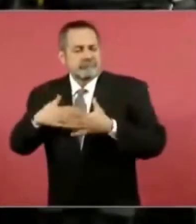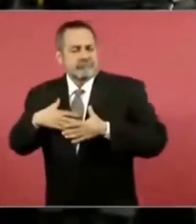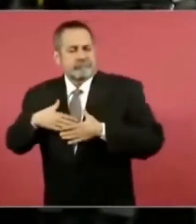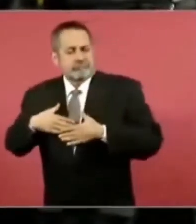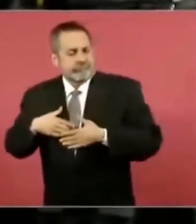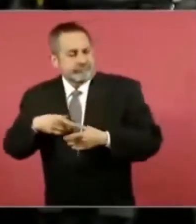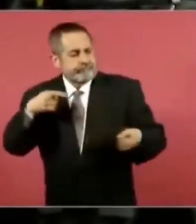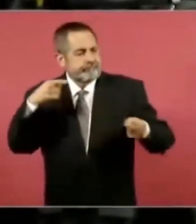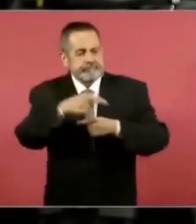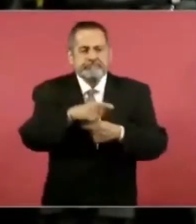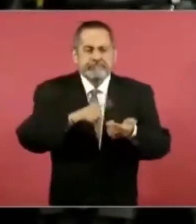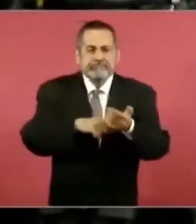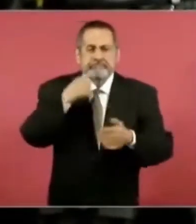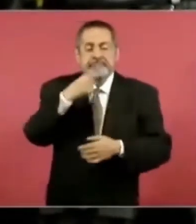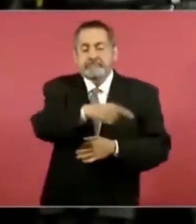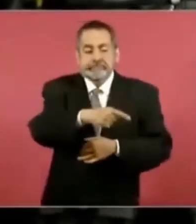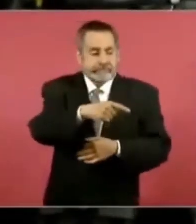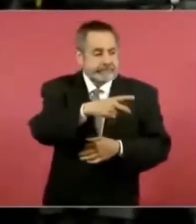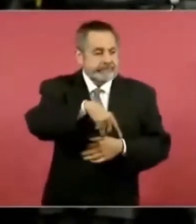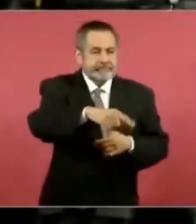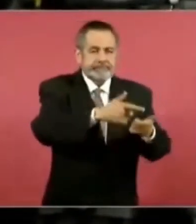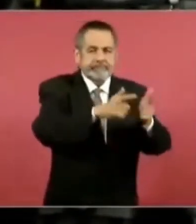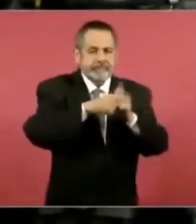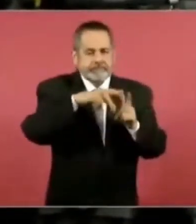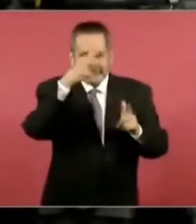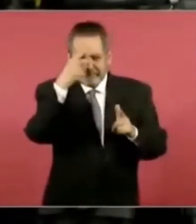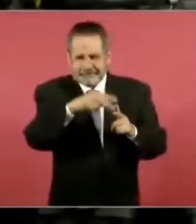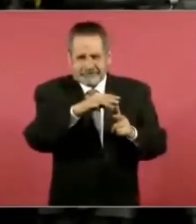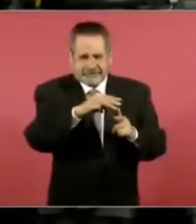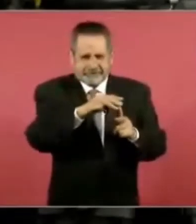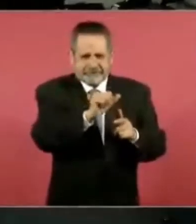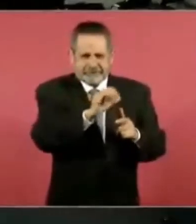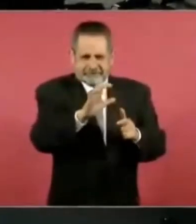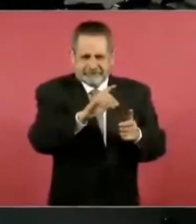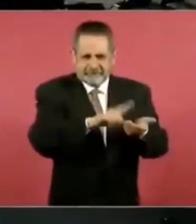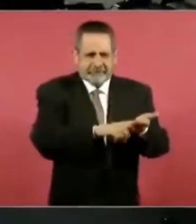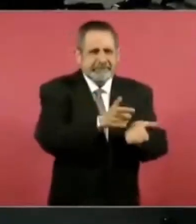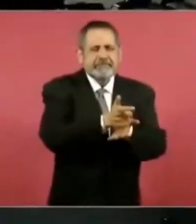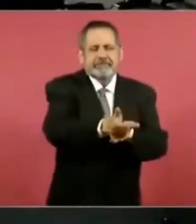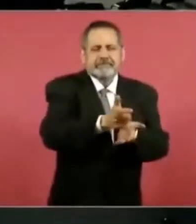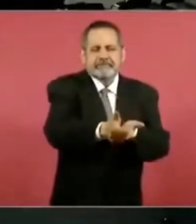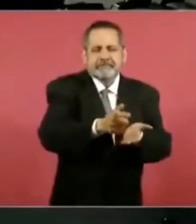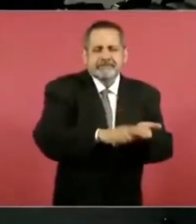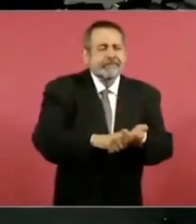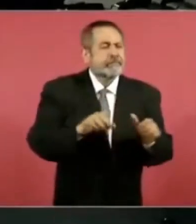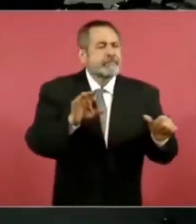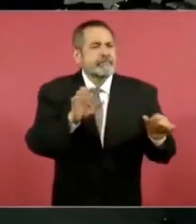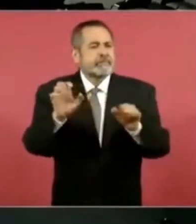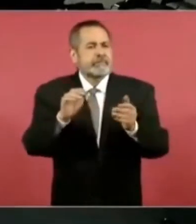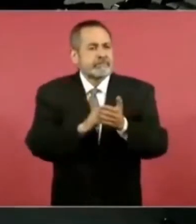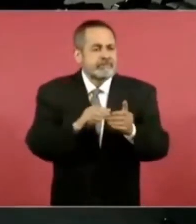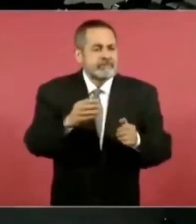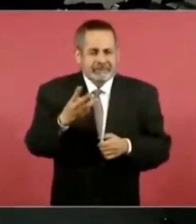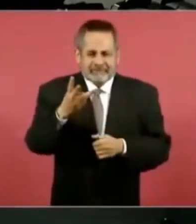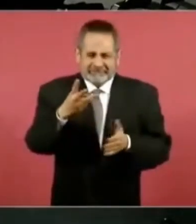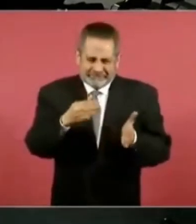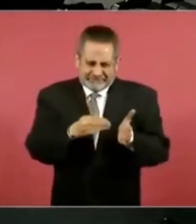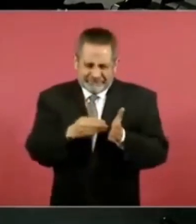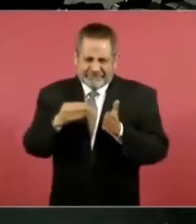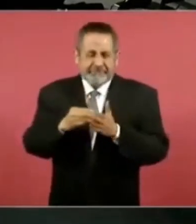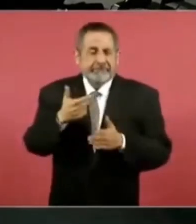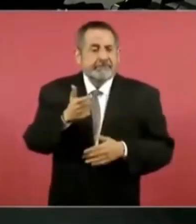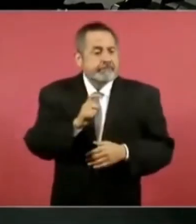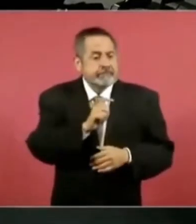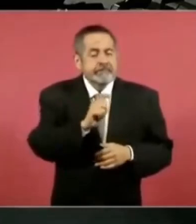donde Mexicanos contra la Corrupción e Impunidad paga entre 600 mil y 3 millones de pesos